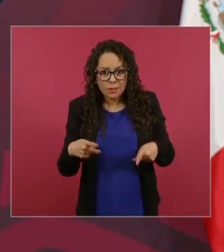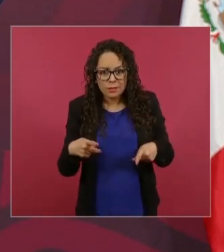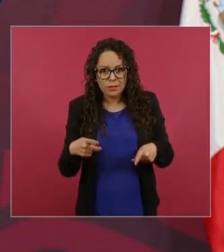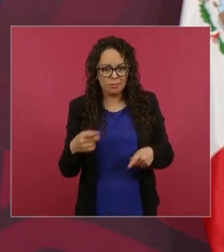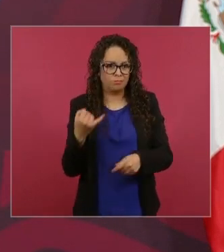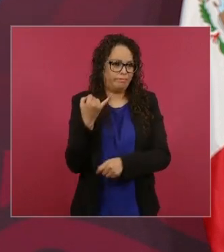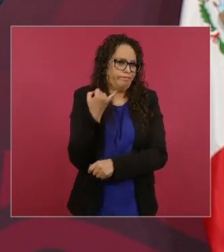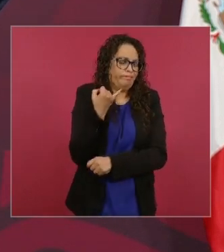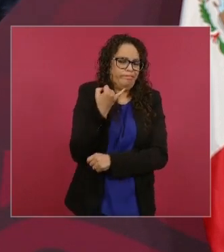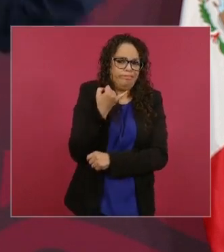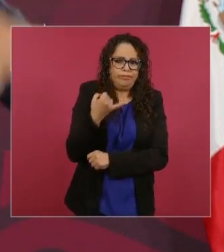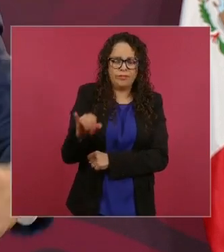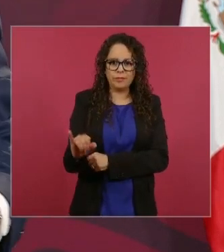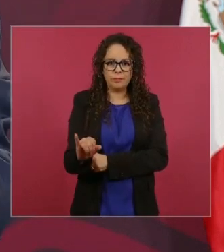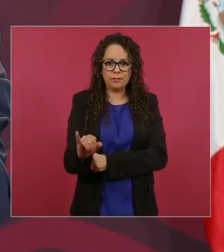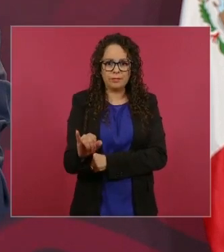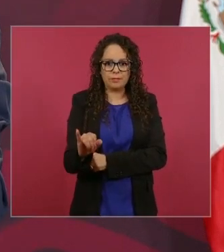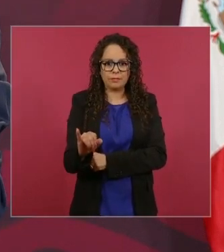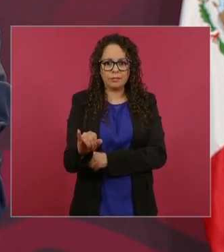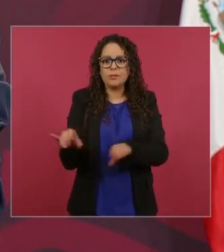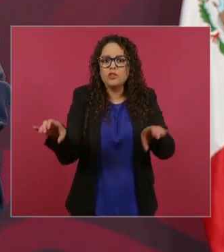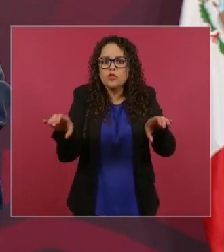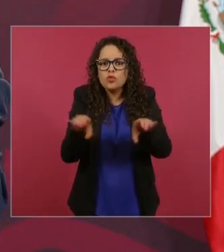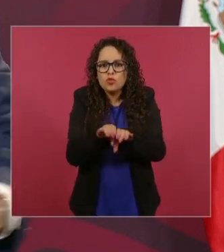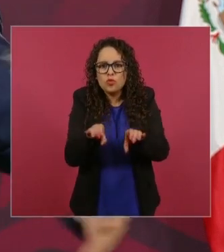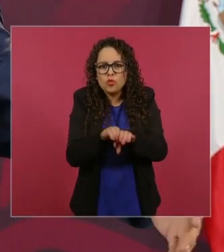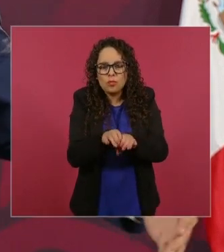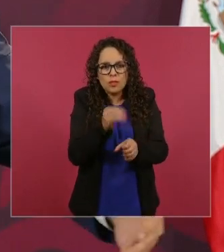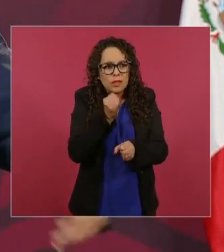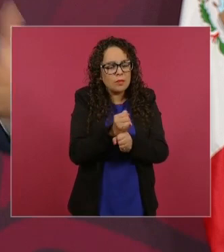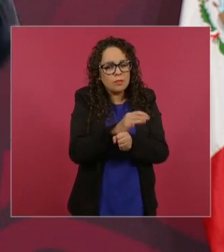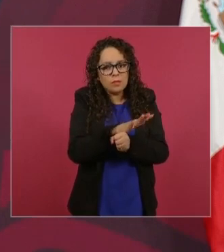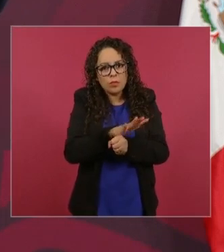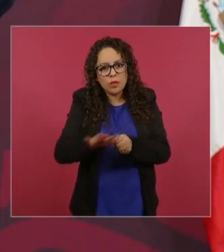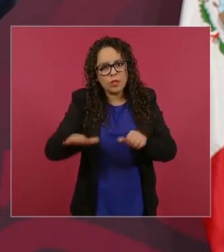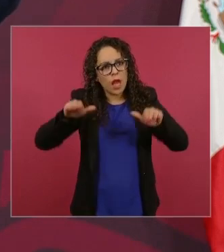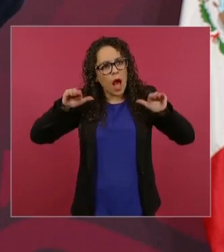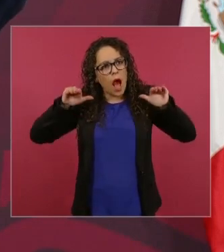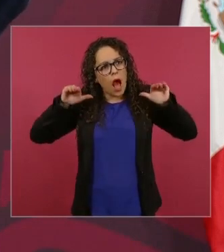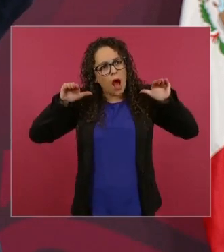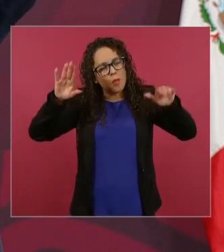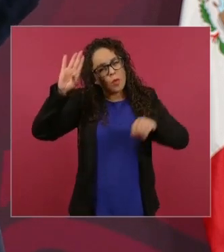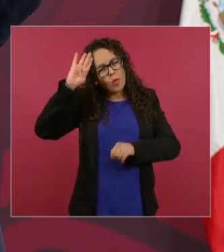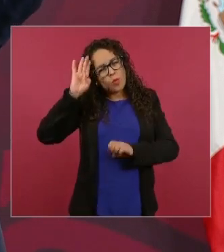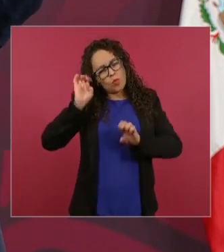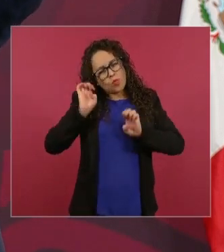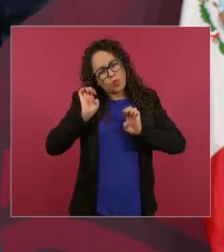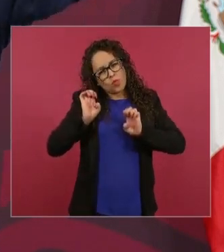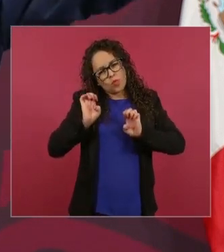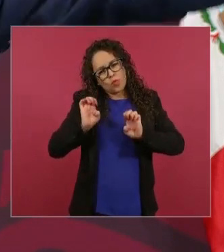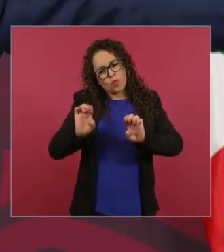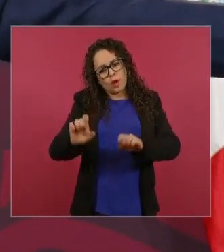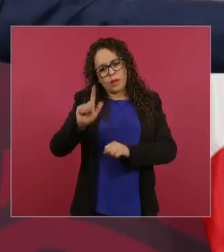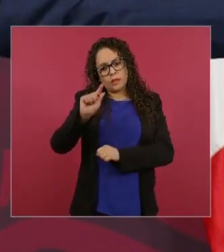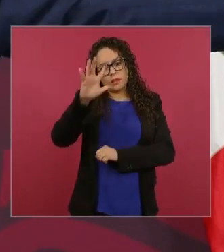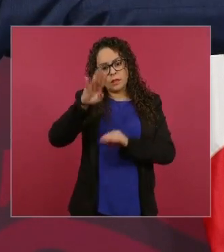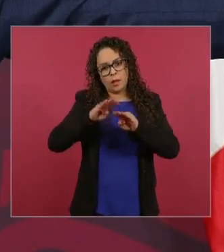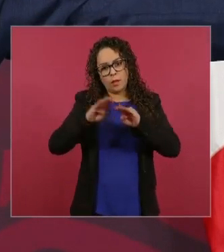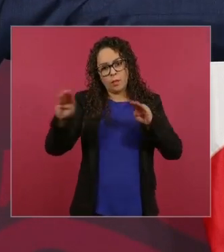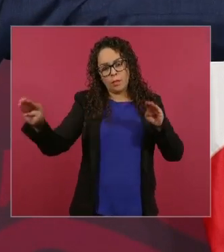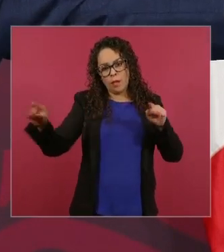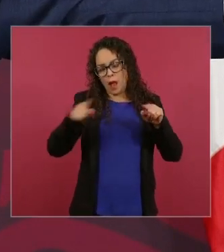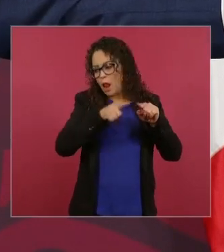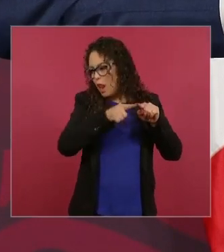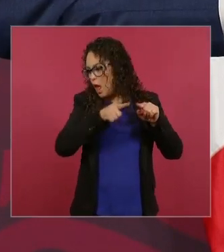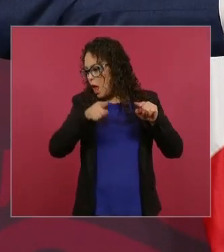de lujo de 75 metros de largo por 25 de ancho